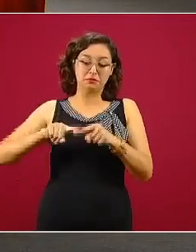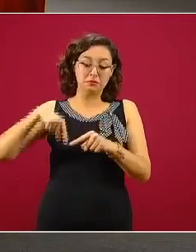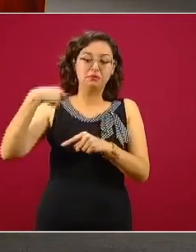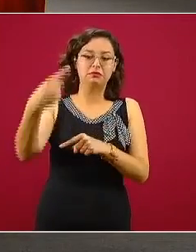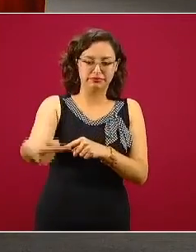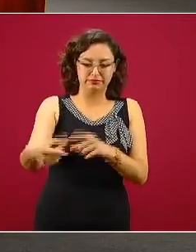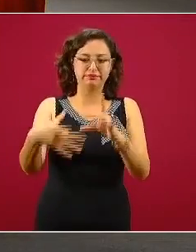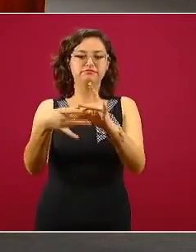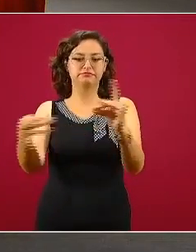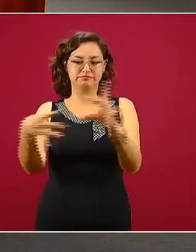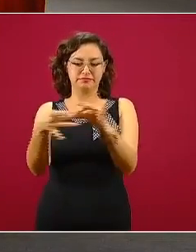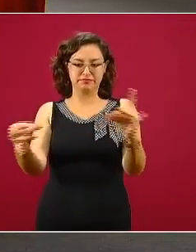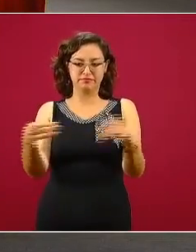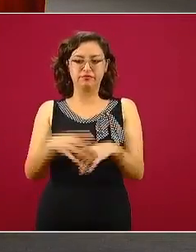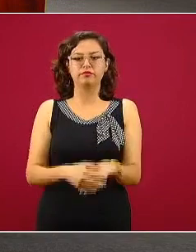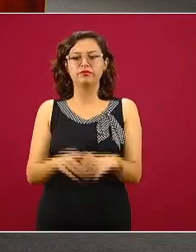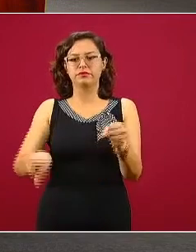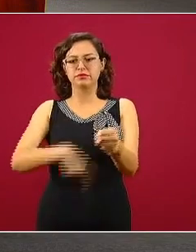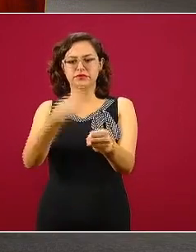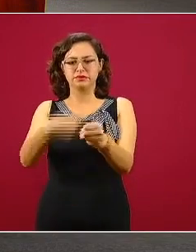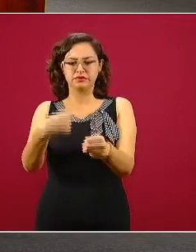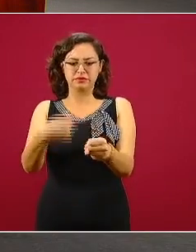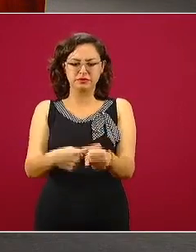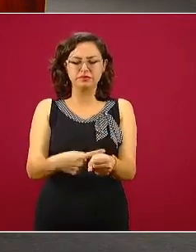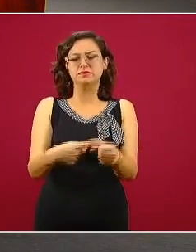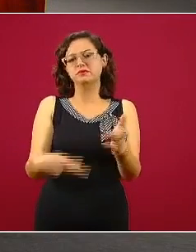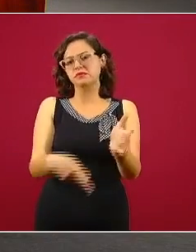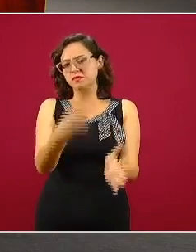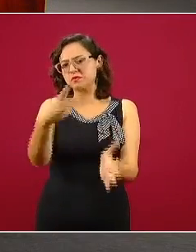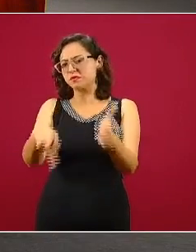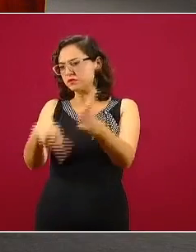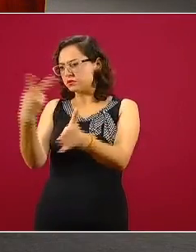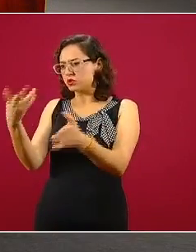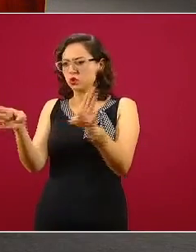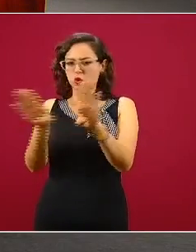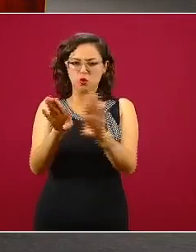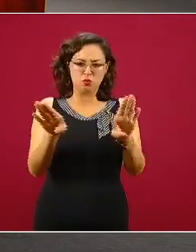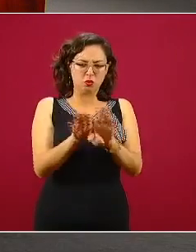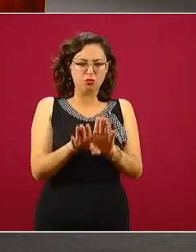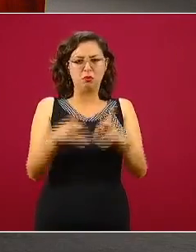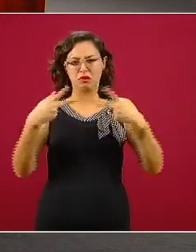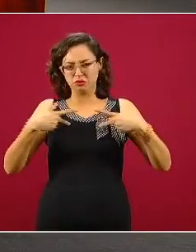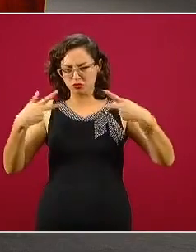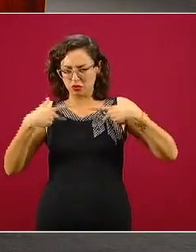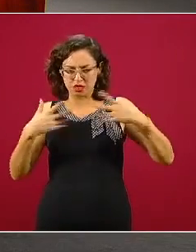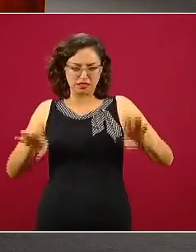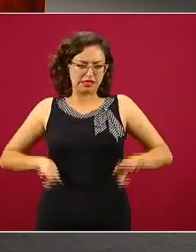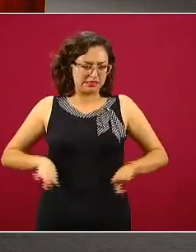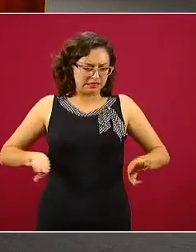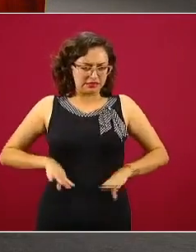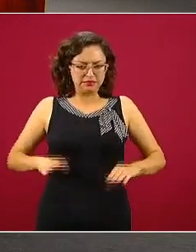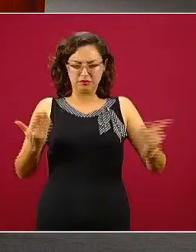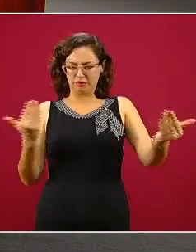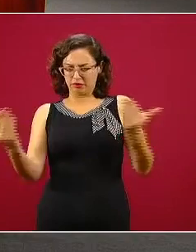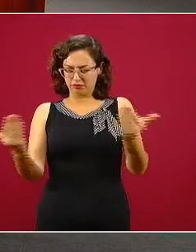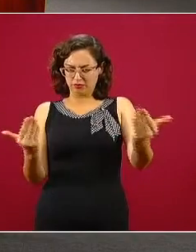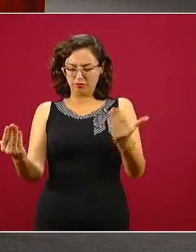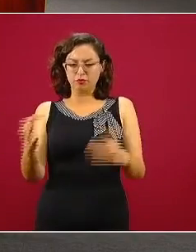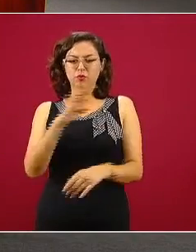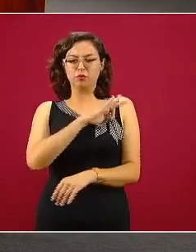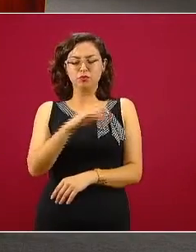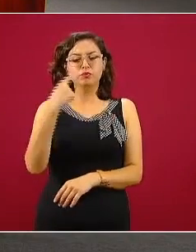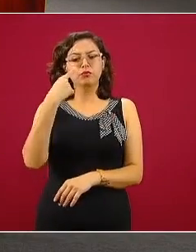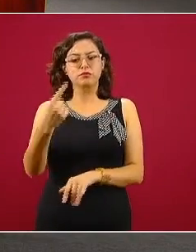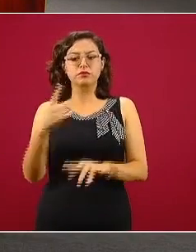los patrones de ocurrencia de la enfermedad de acuerdo a características demográficas. Esta es la que solemos poner de